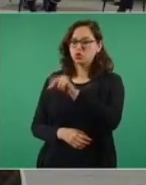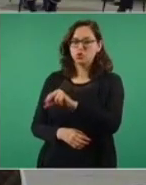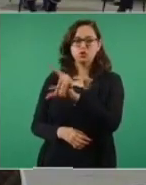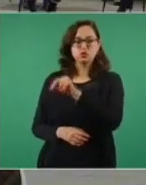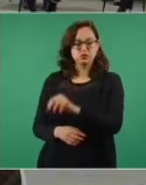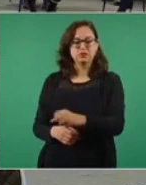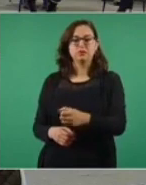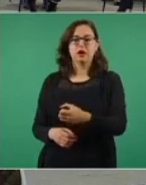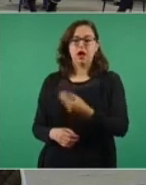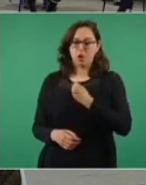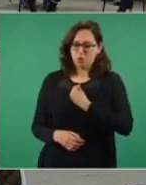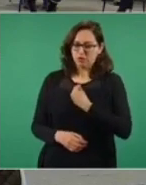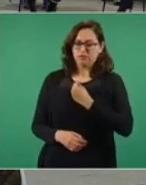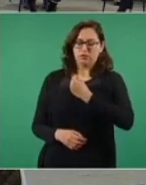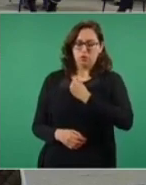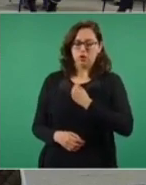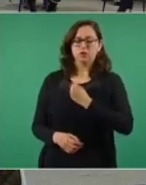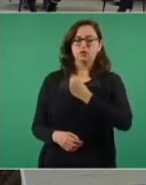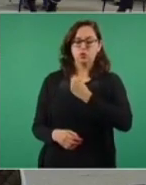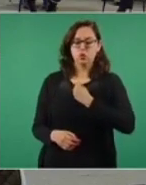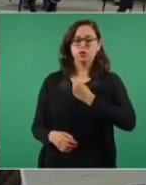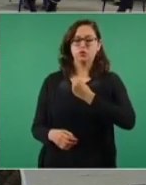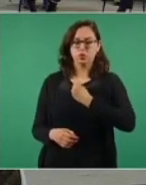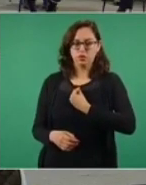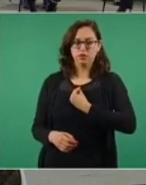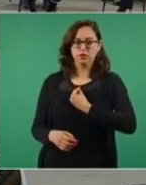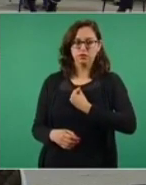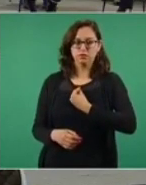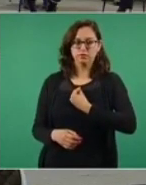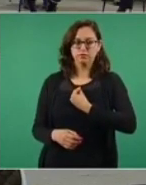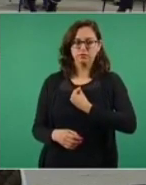y él este